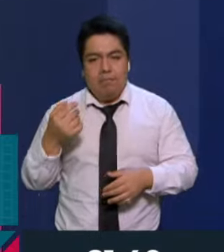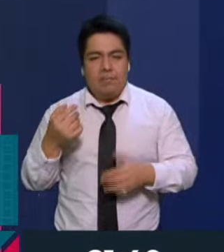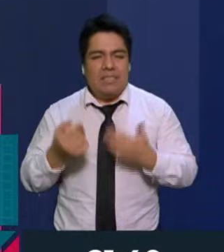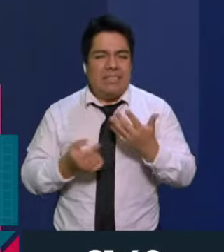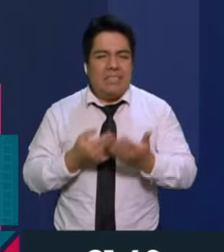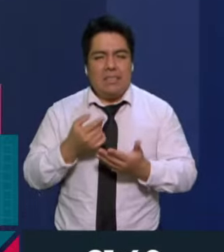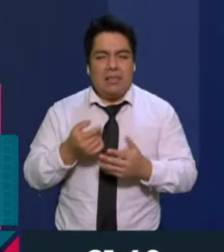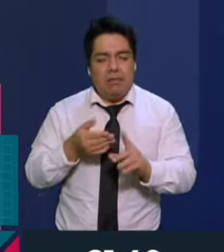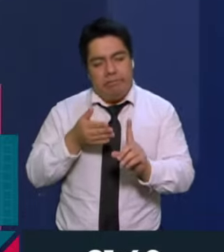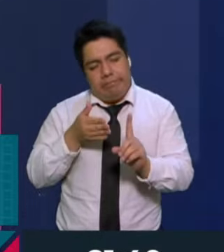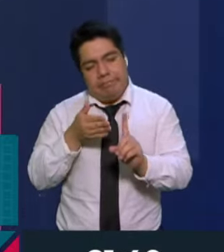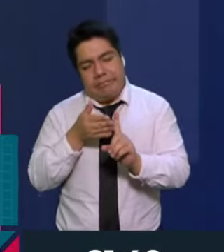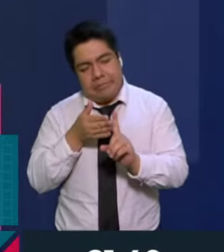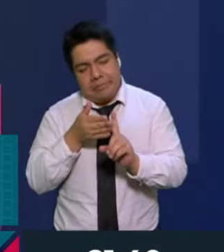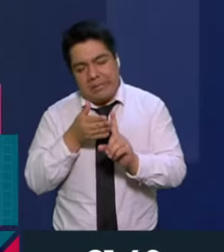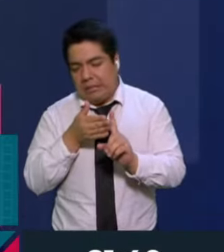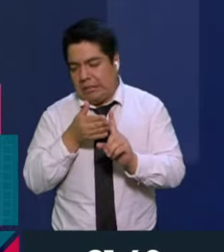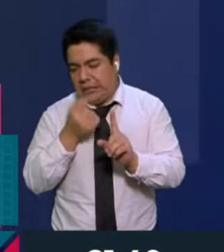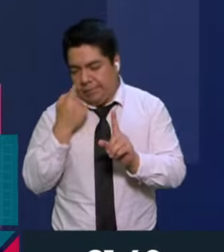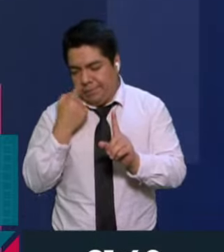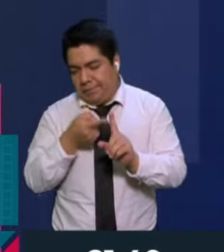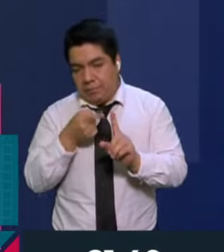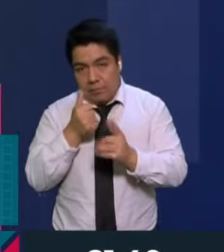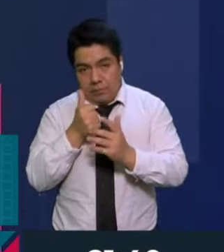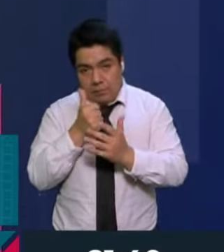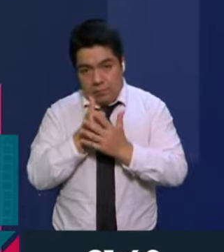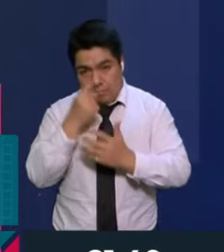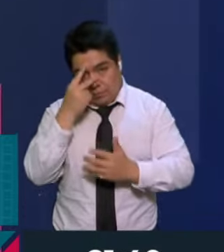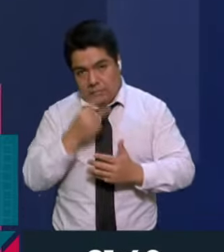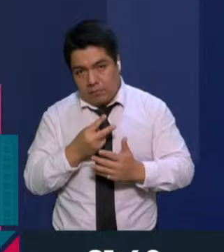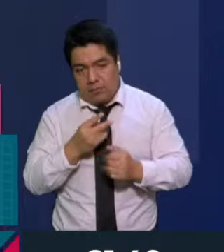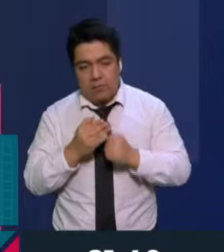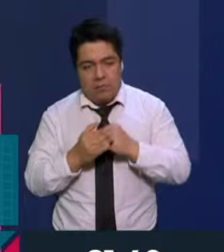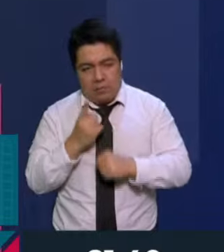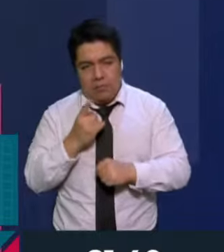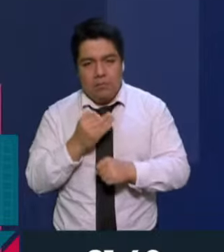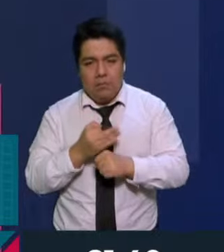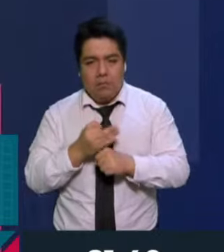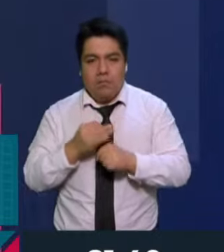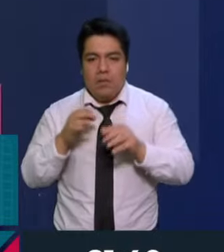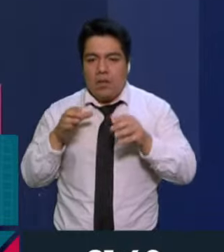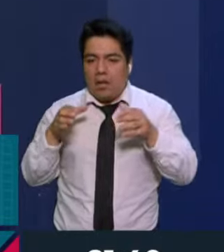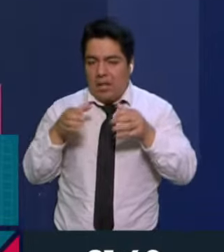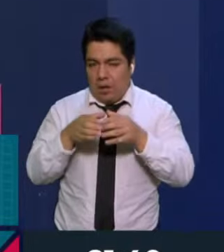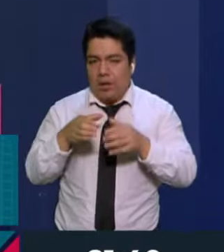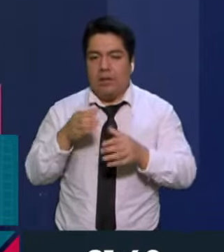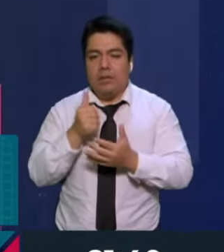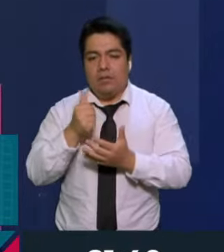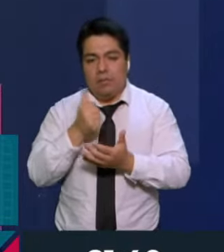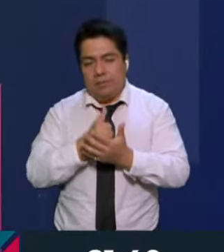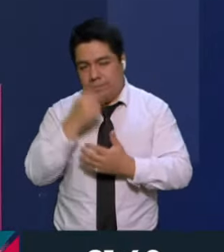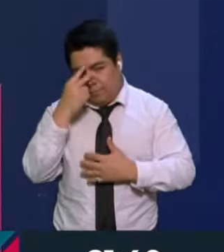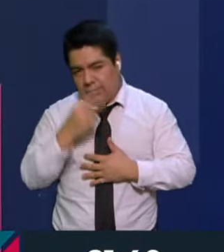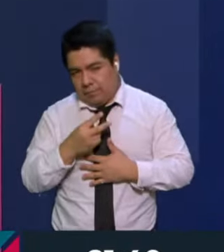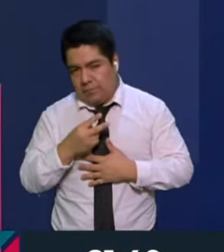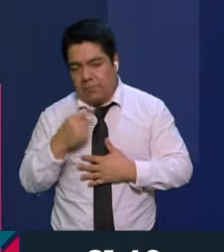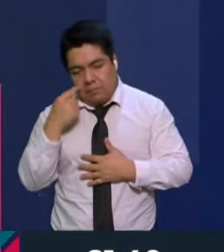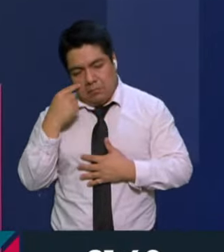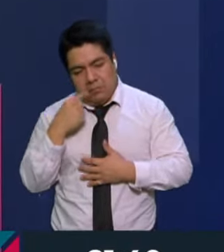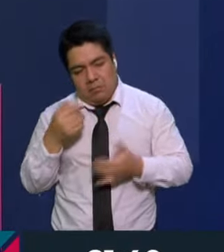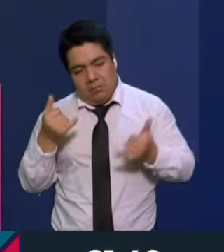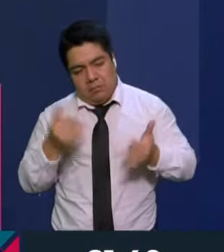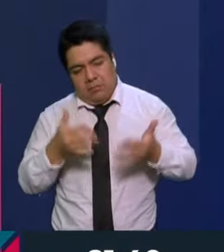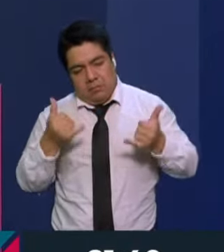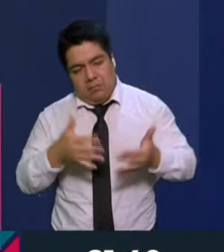Me enfoco en la Ciudad de México porque eso es lo que sucedió y yo estoy en el Congreso de la Ciudad de México. Entonces, este albaso que están